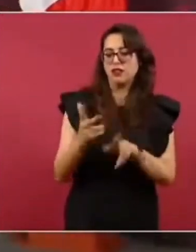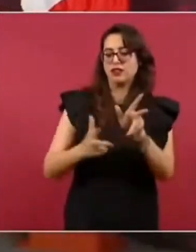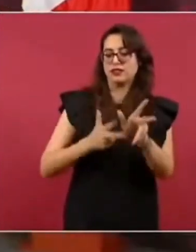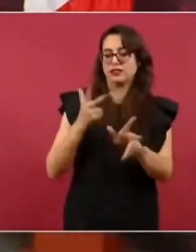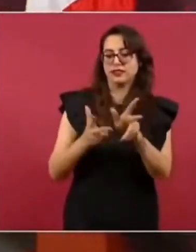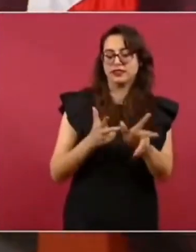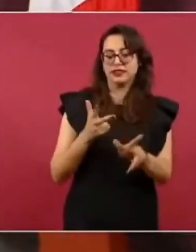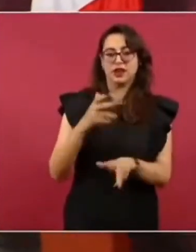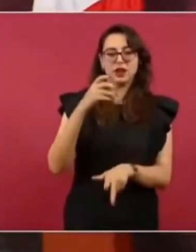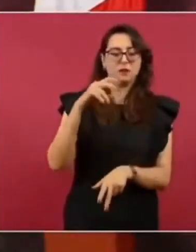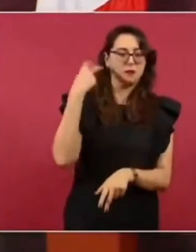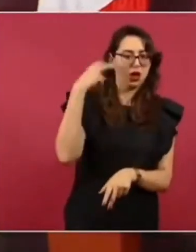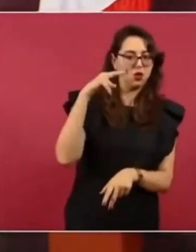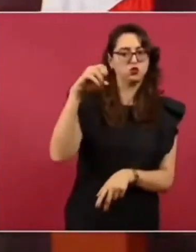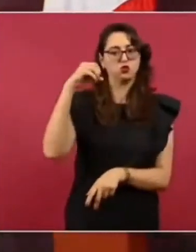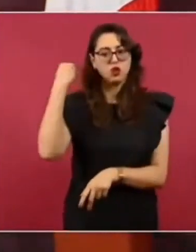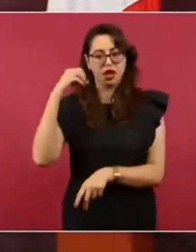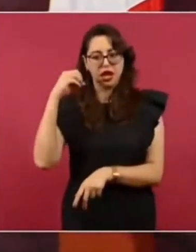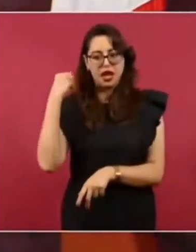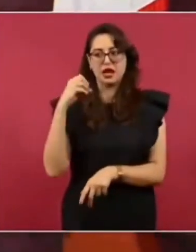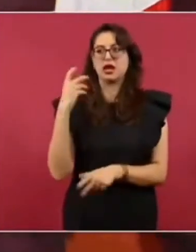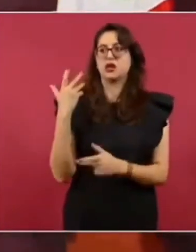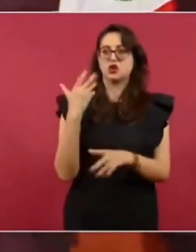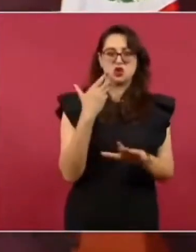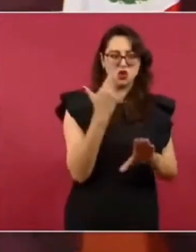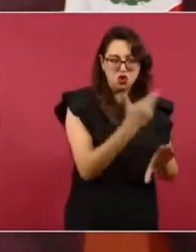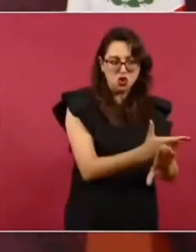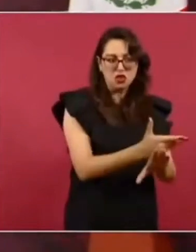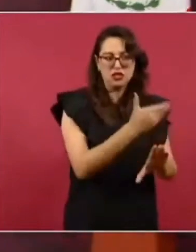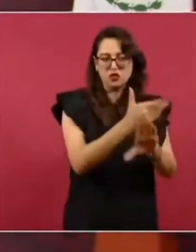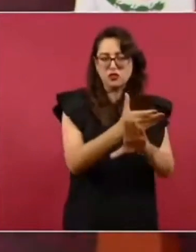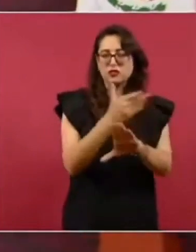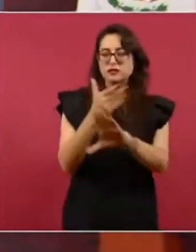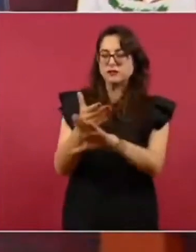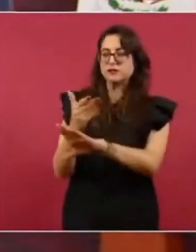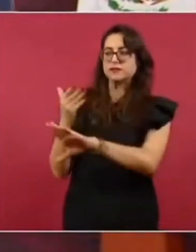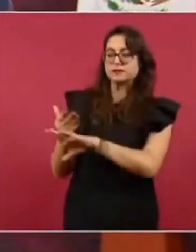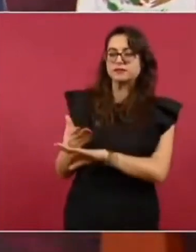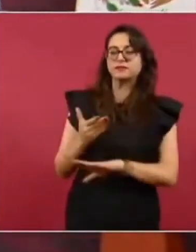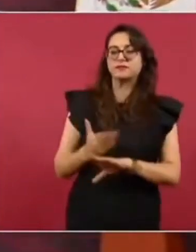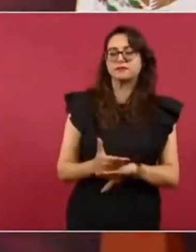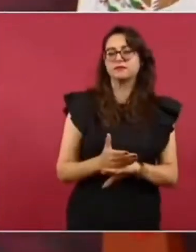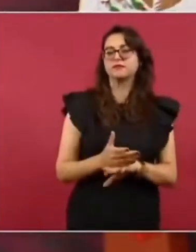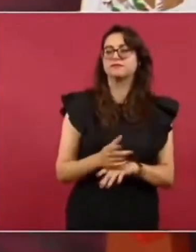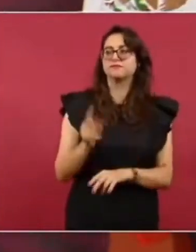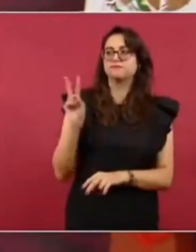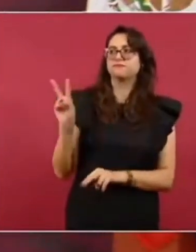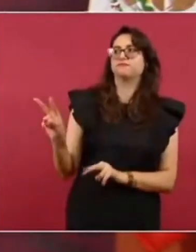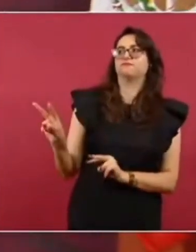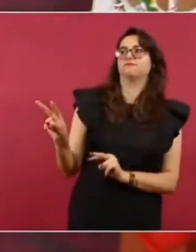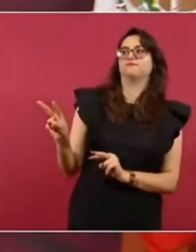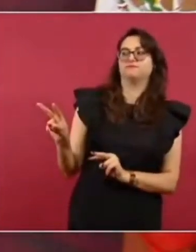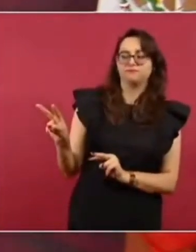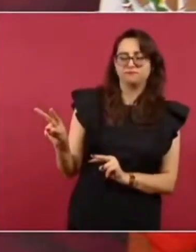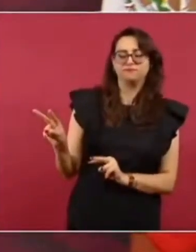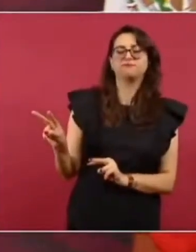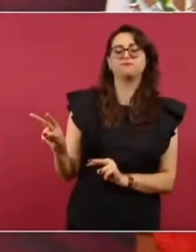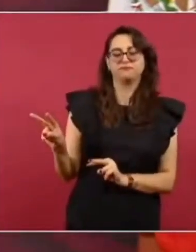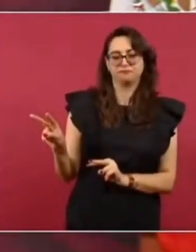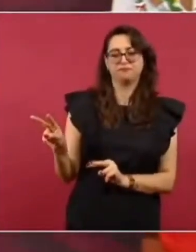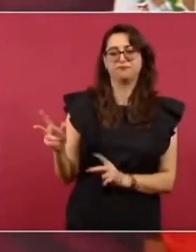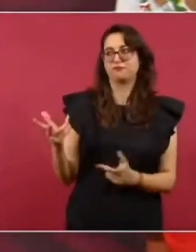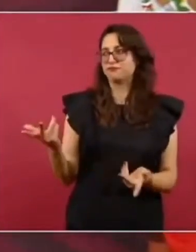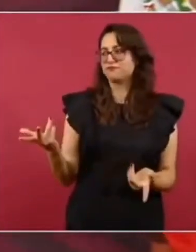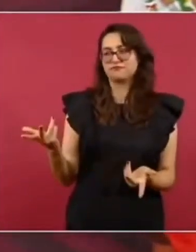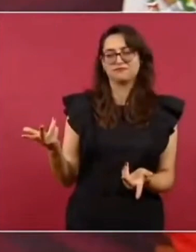y otras obras importantes de